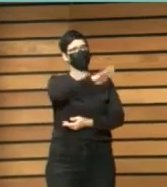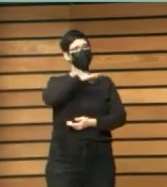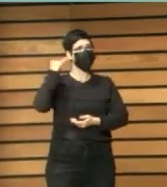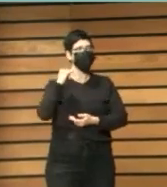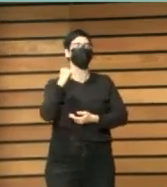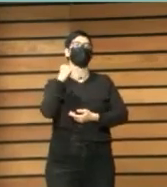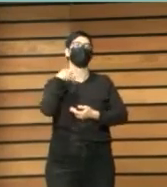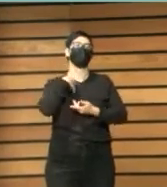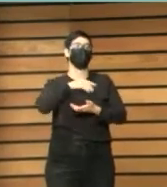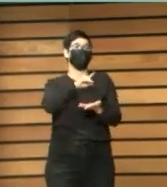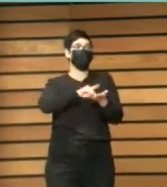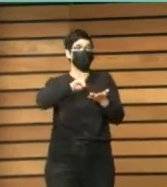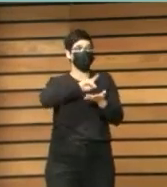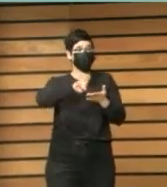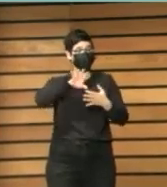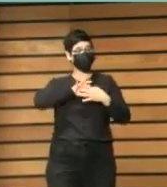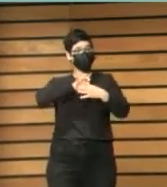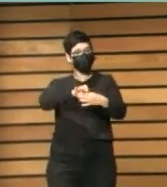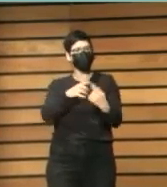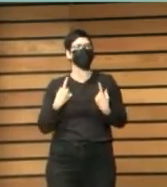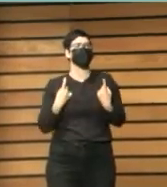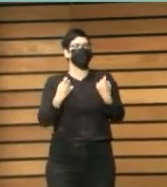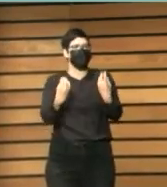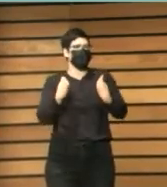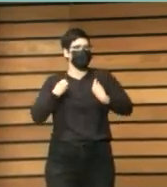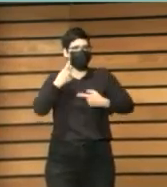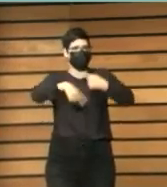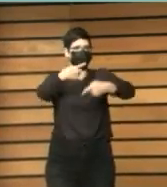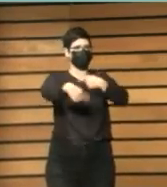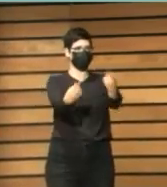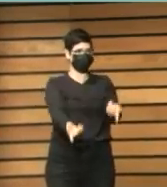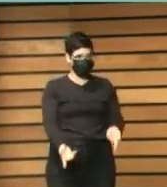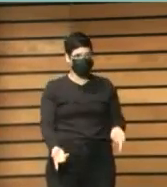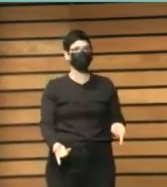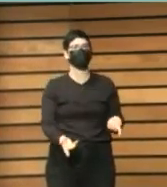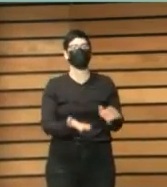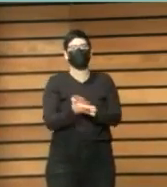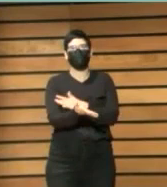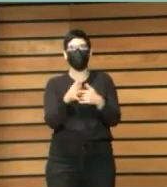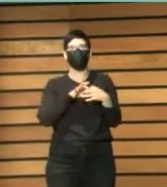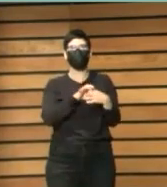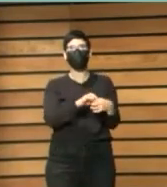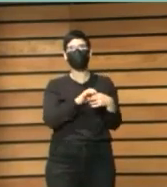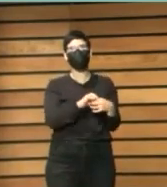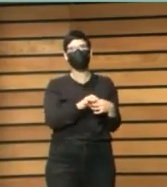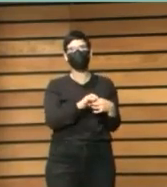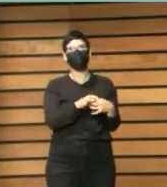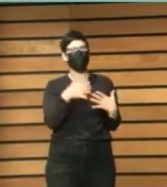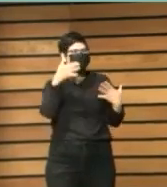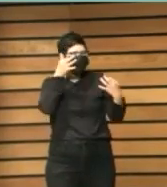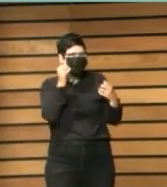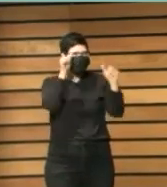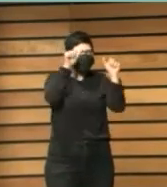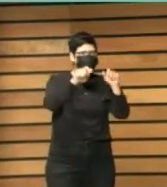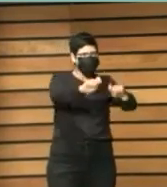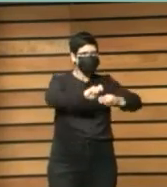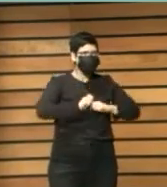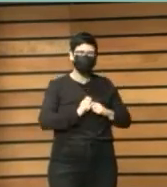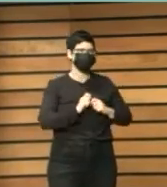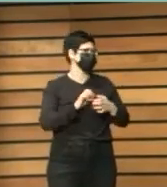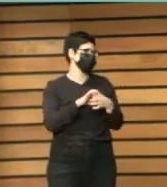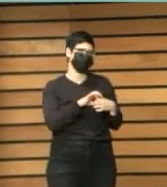relativas a las necesidades de la vida y entonces aquí no quizá no vería tan necesario o tan imprescindible